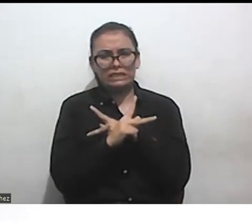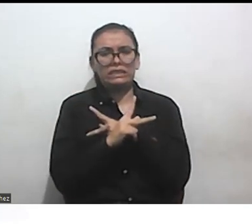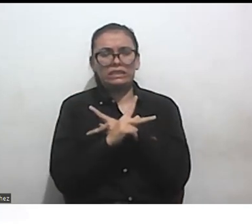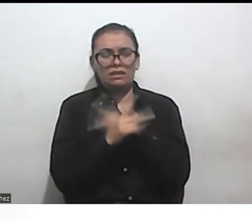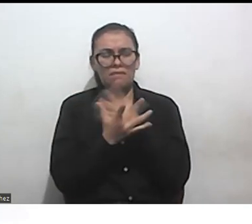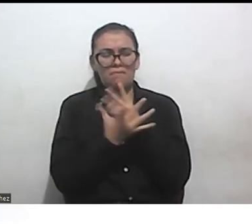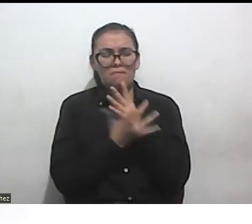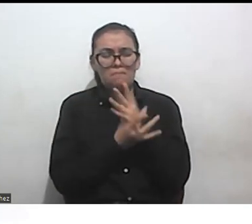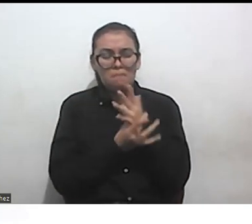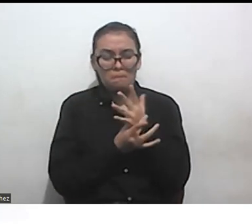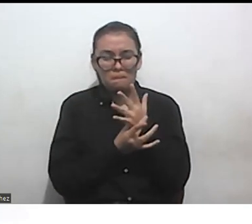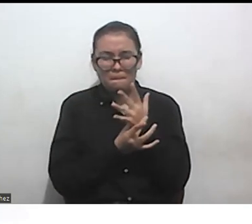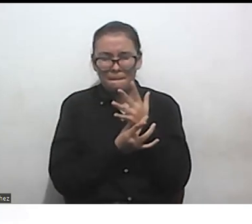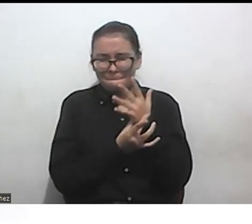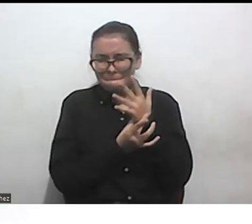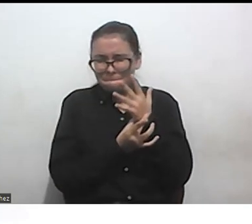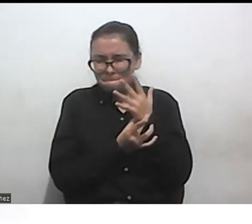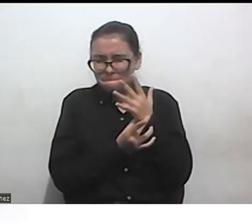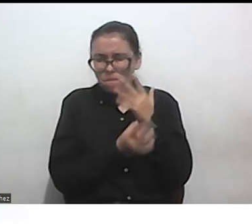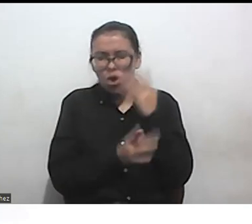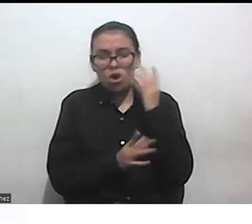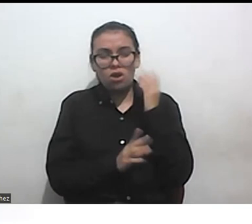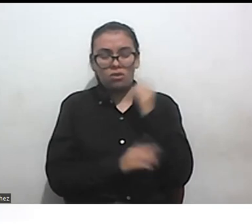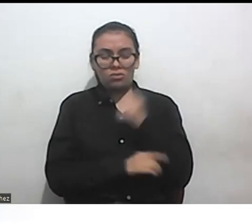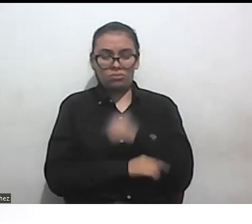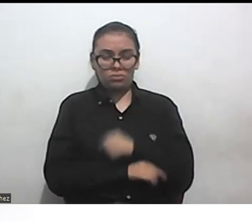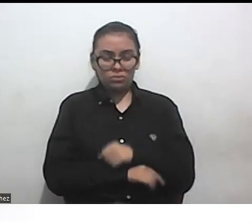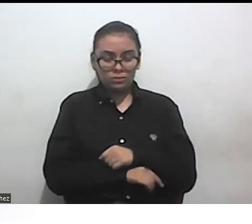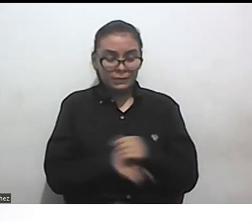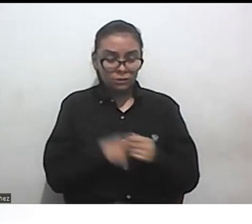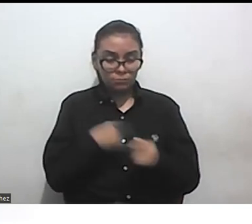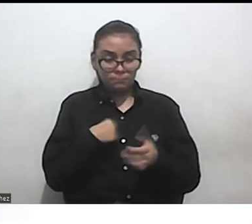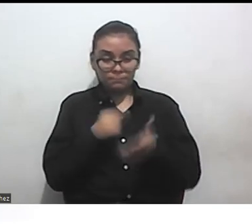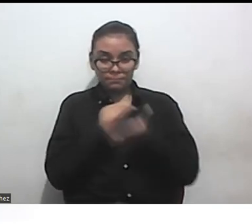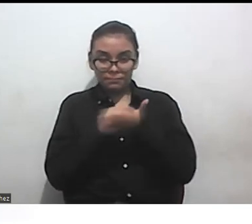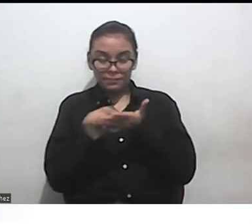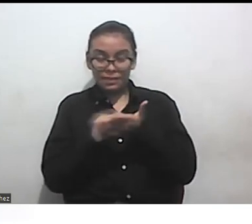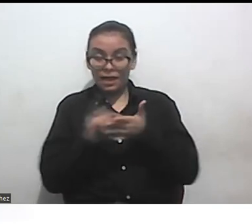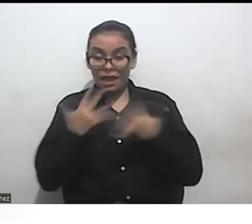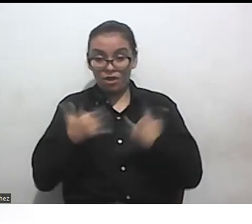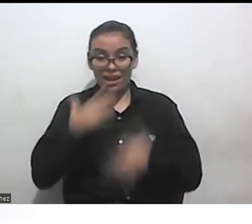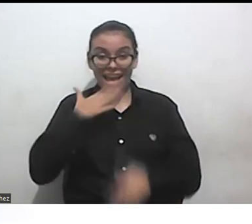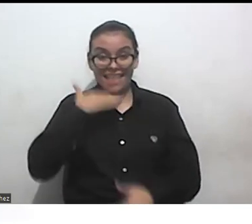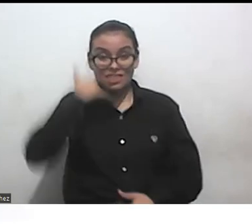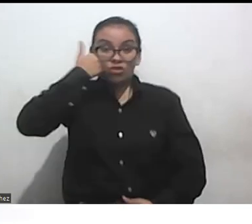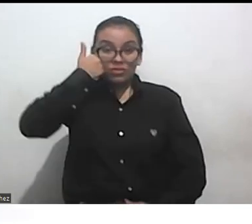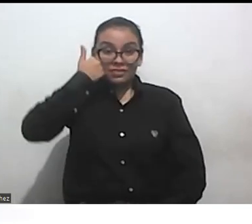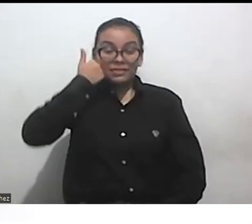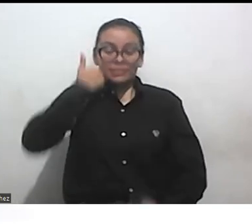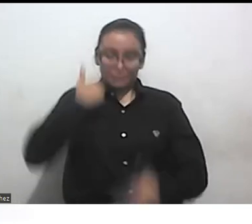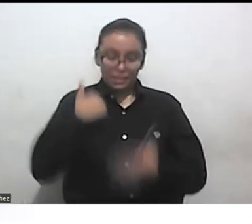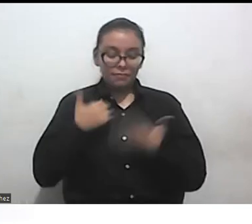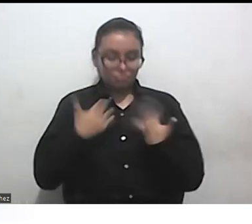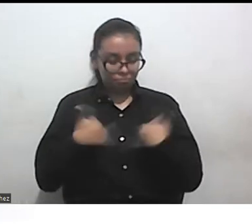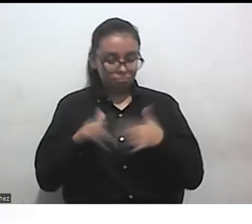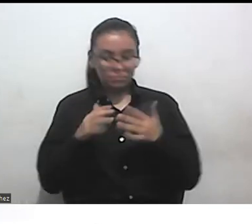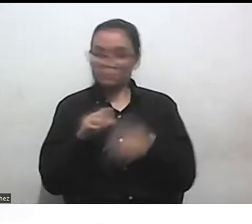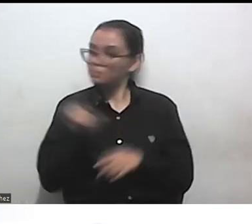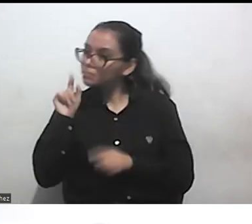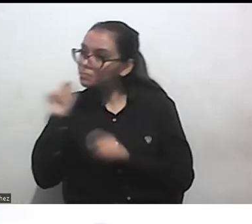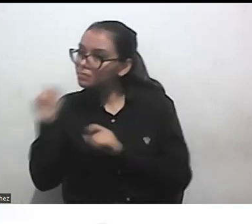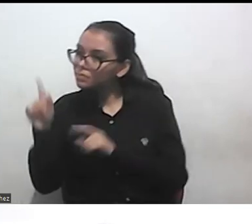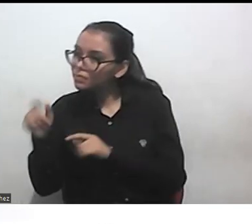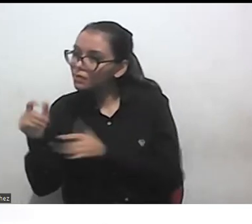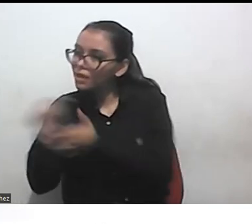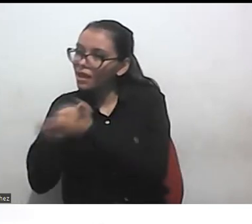y cada vez que socializo ya de adulta con otras personas autistas o personas con